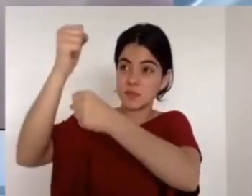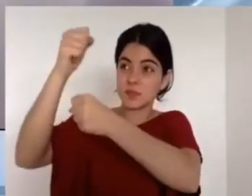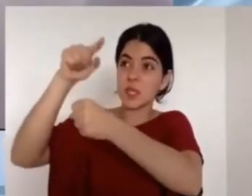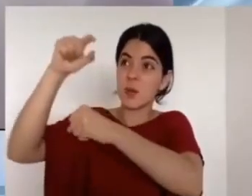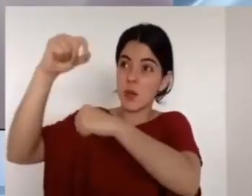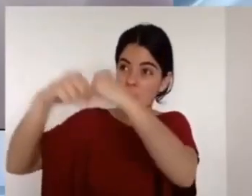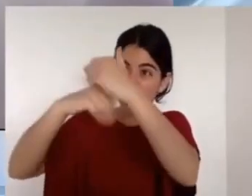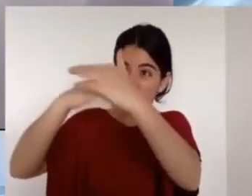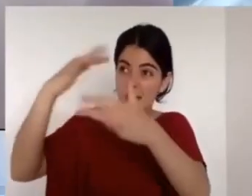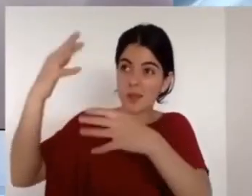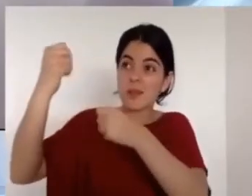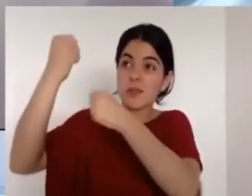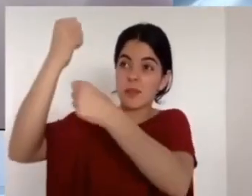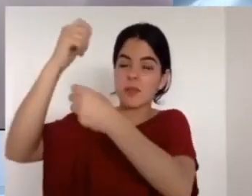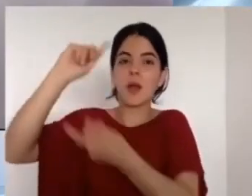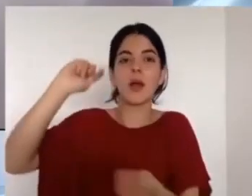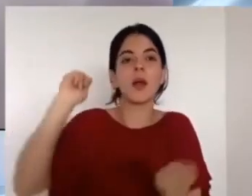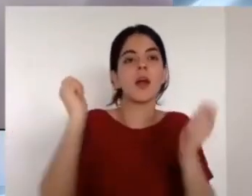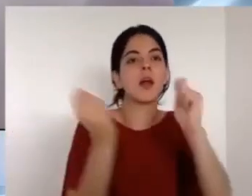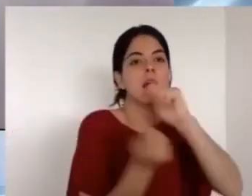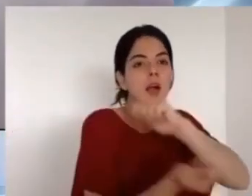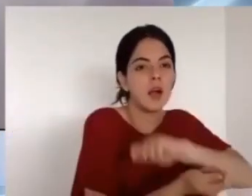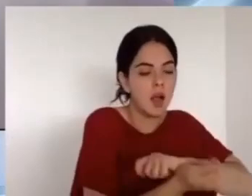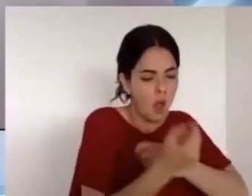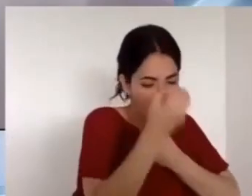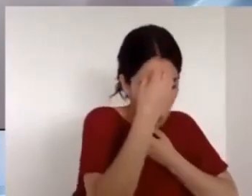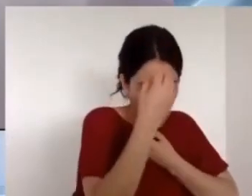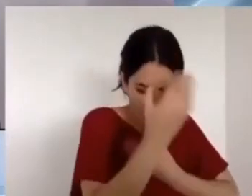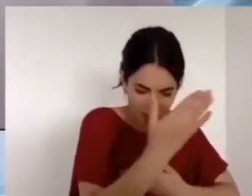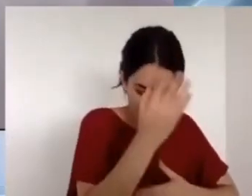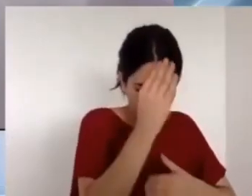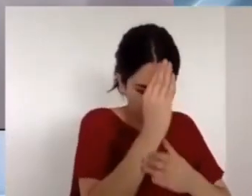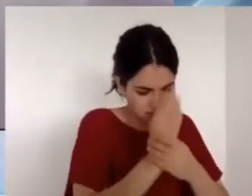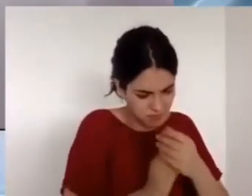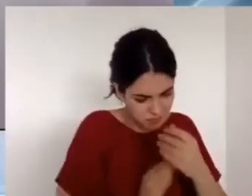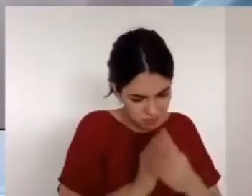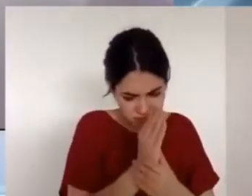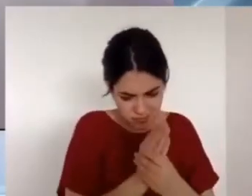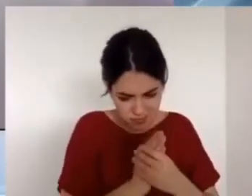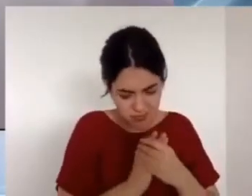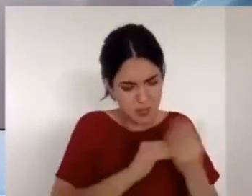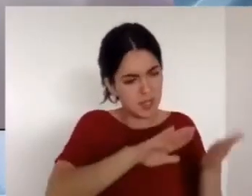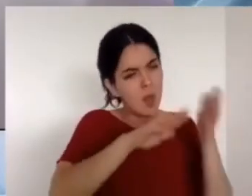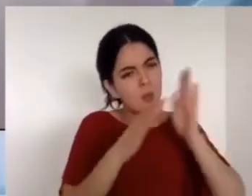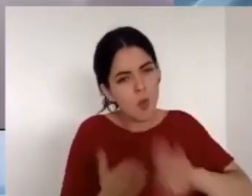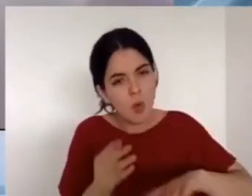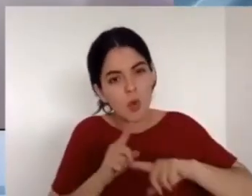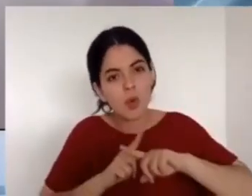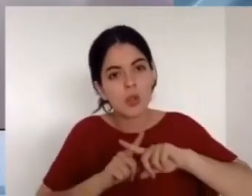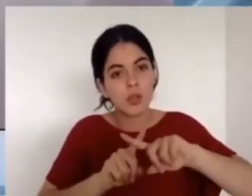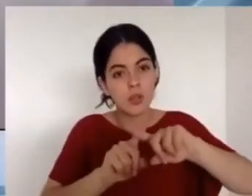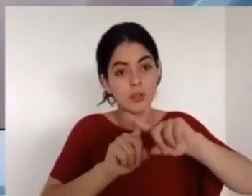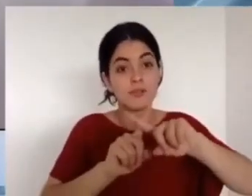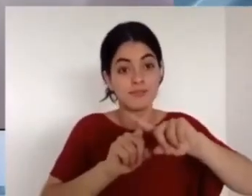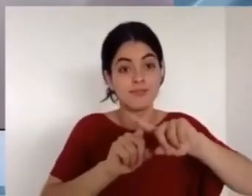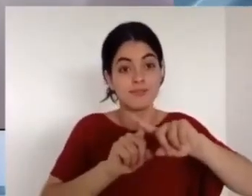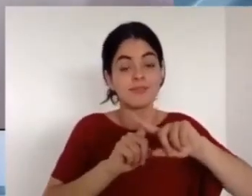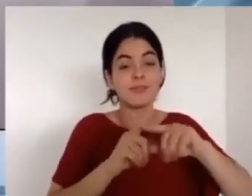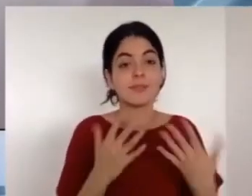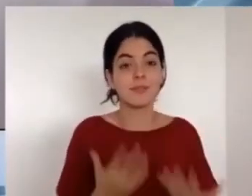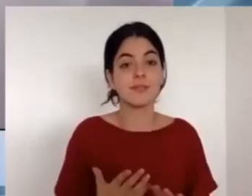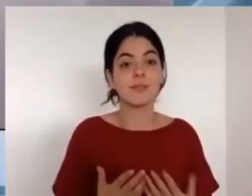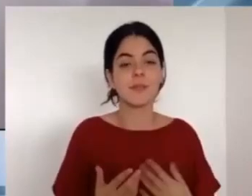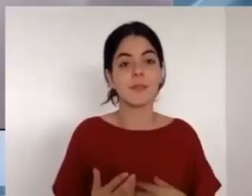y muerte de cruz. Pero hablemos de nosotros. Humillarse significa